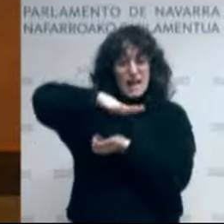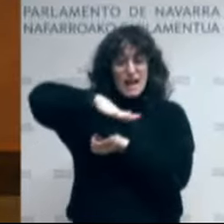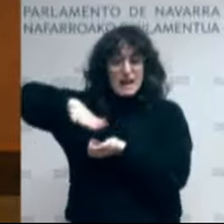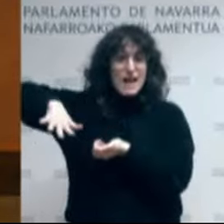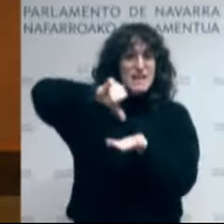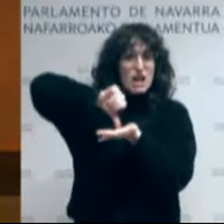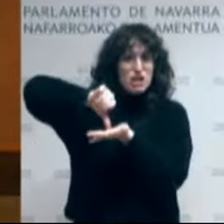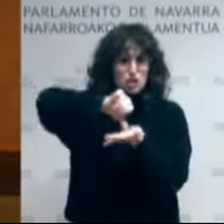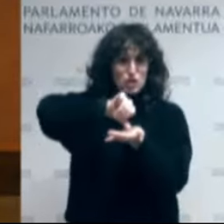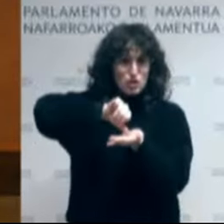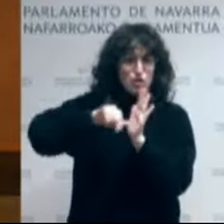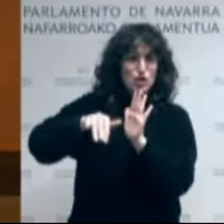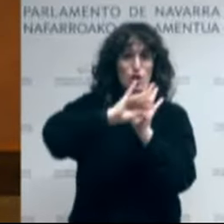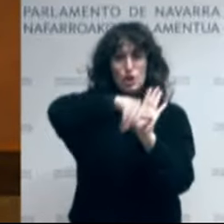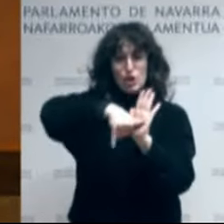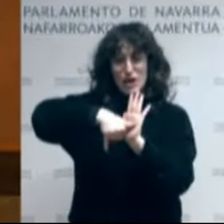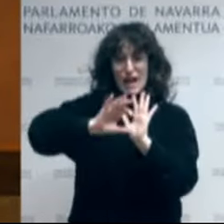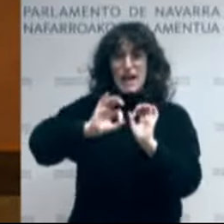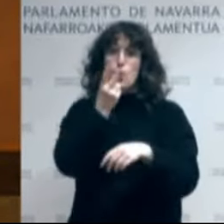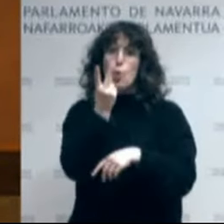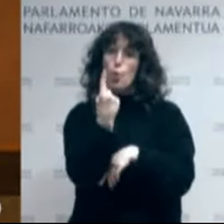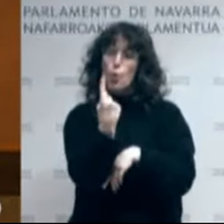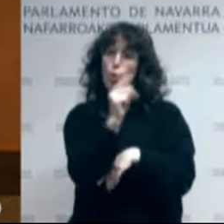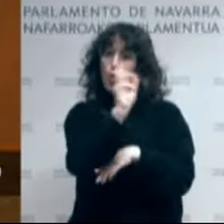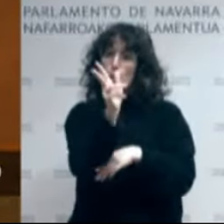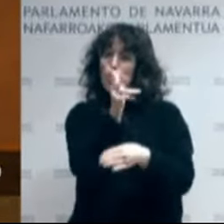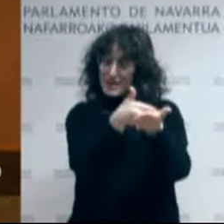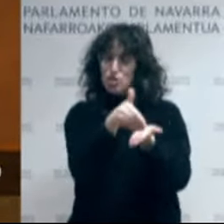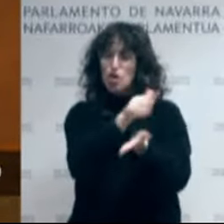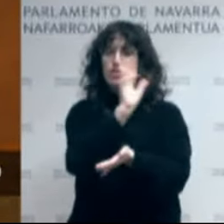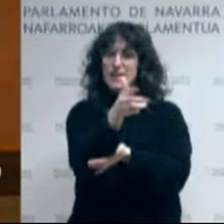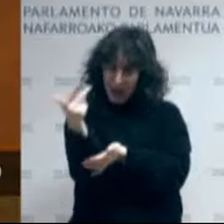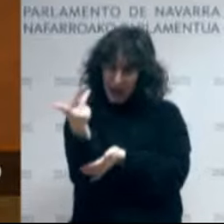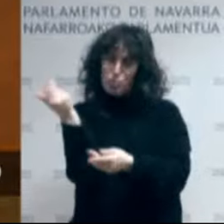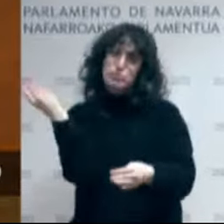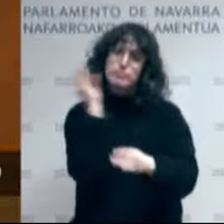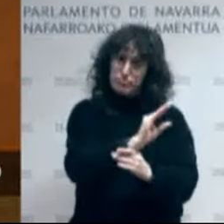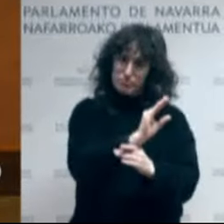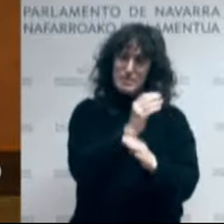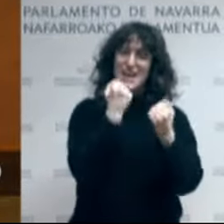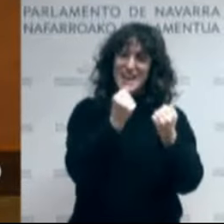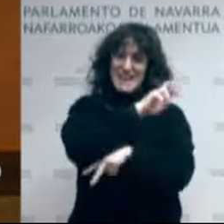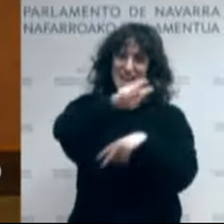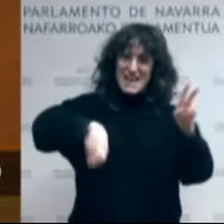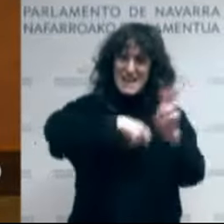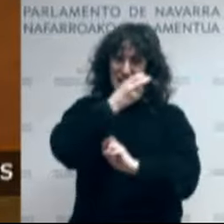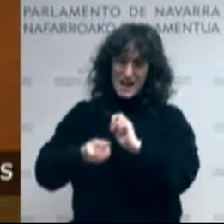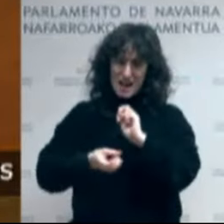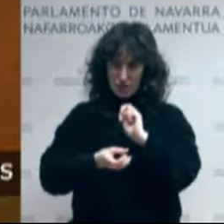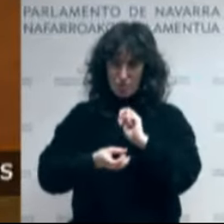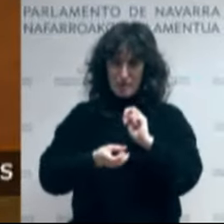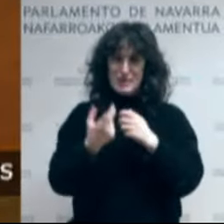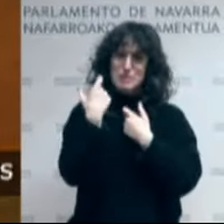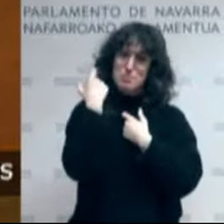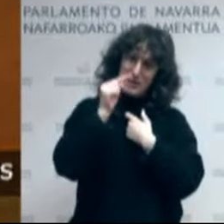aportado medio millón de euros para la generación de energías renovables en instalaciones del primer sector. Y también